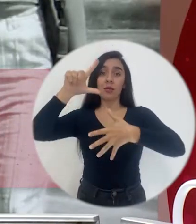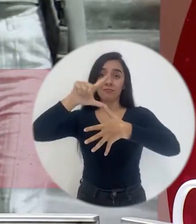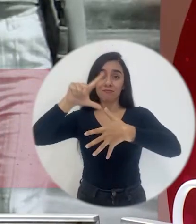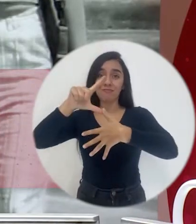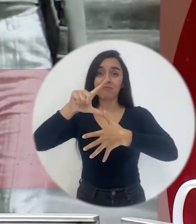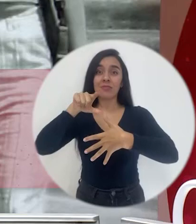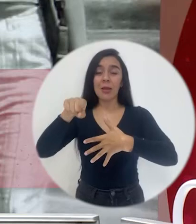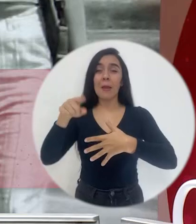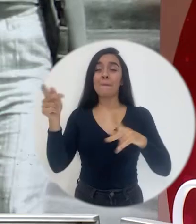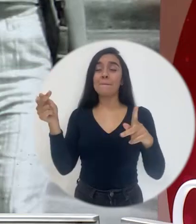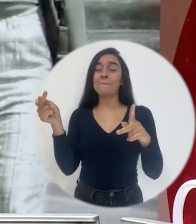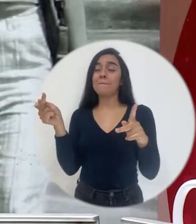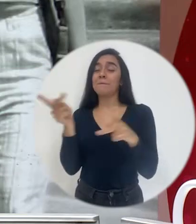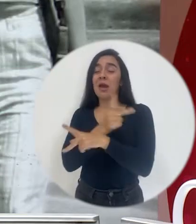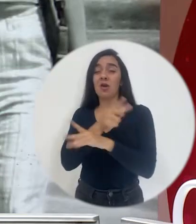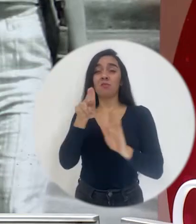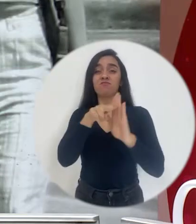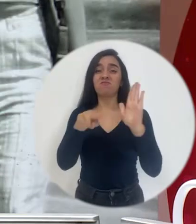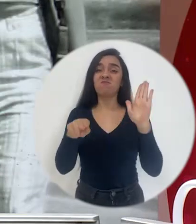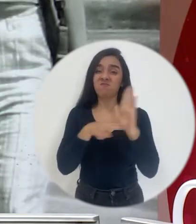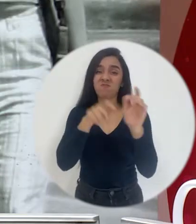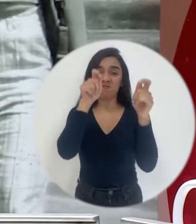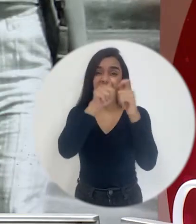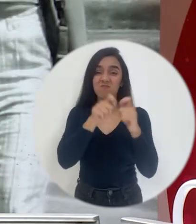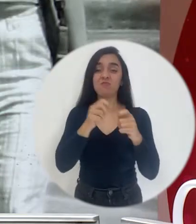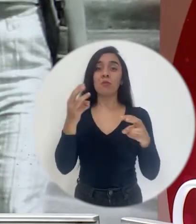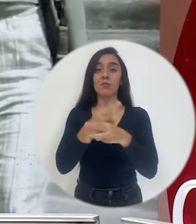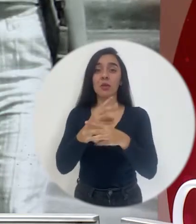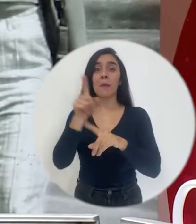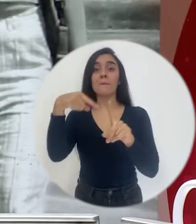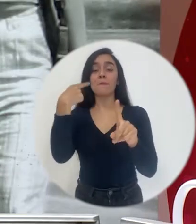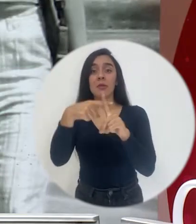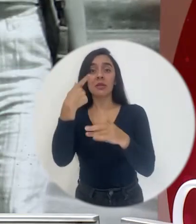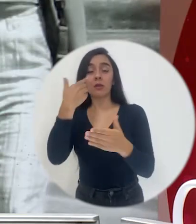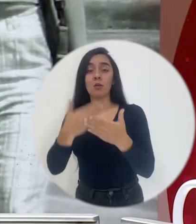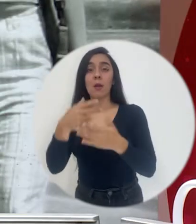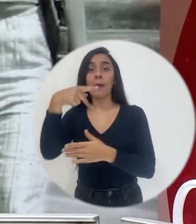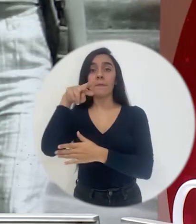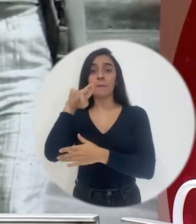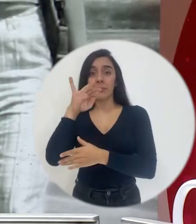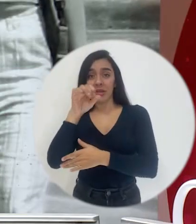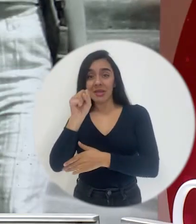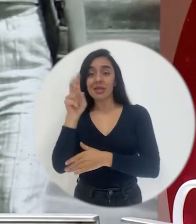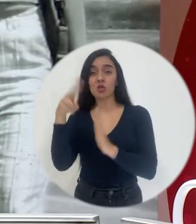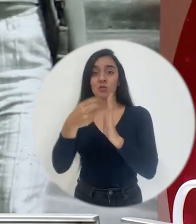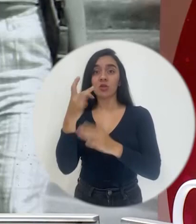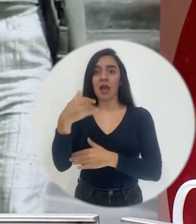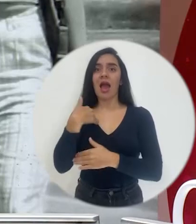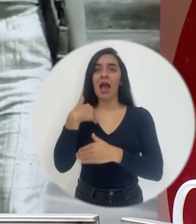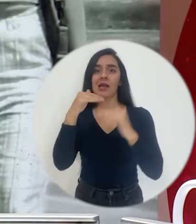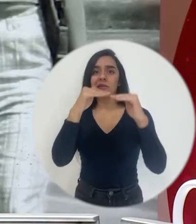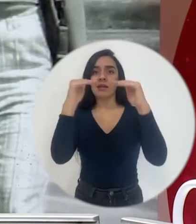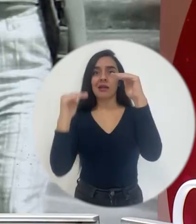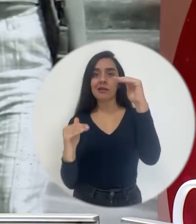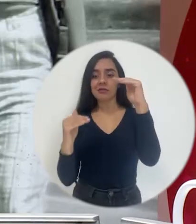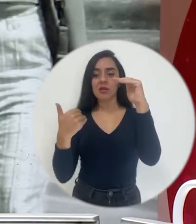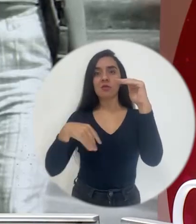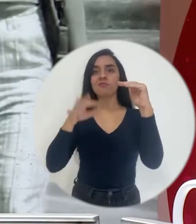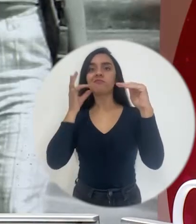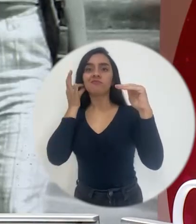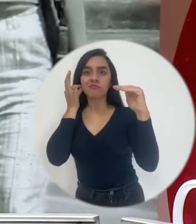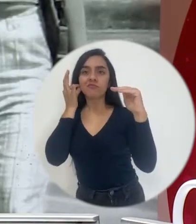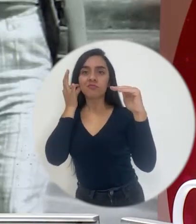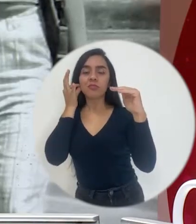Latina con los peores puntajes en matemática. Además de eso la prueba PISA del 2018 dice que hay una brecha muy importante de